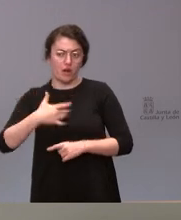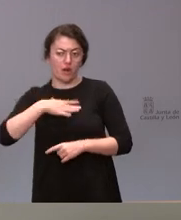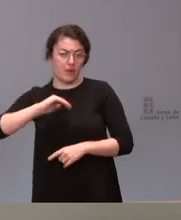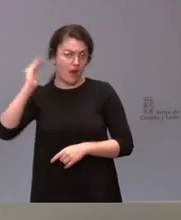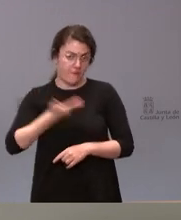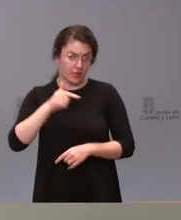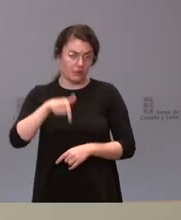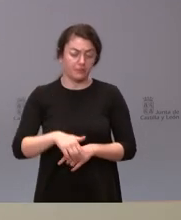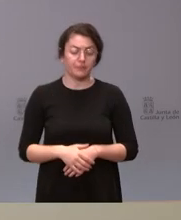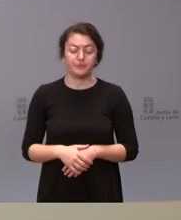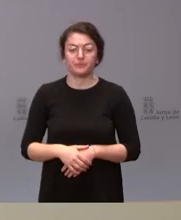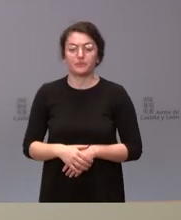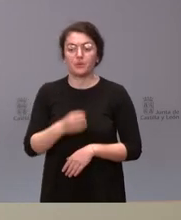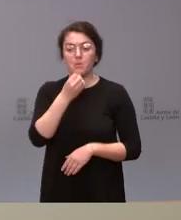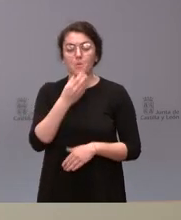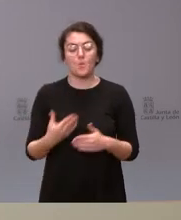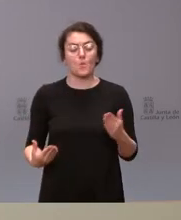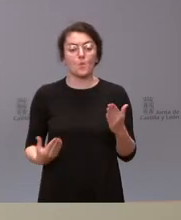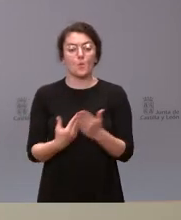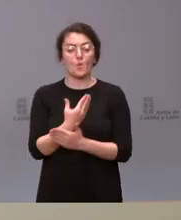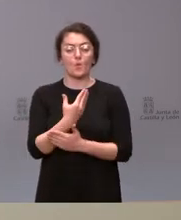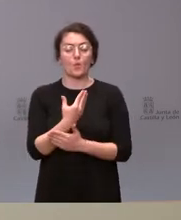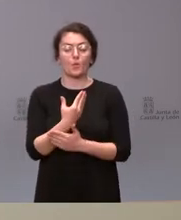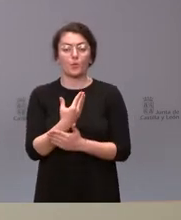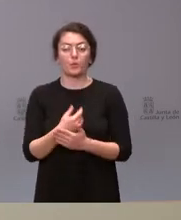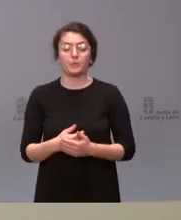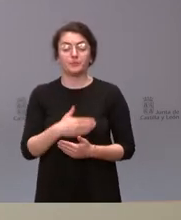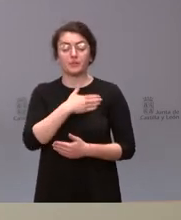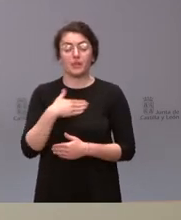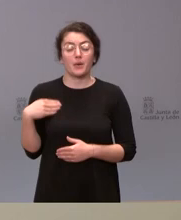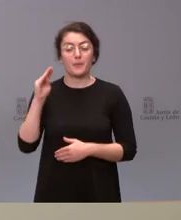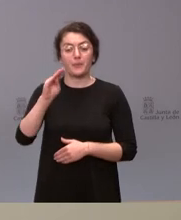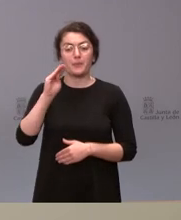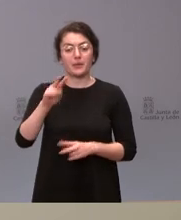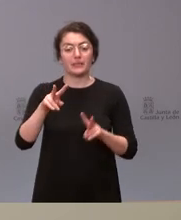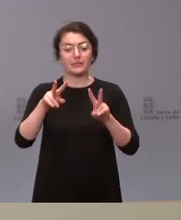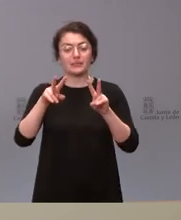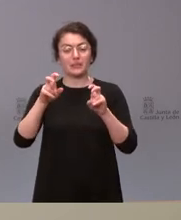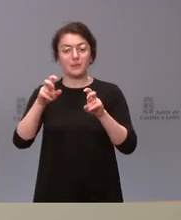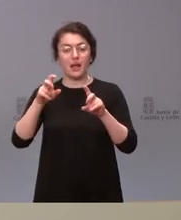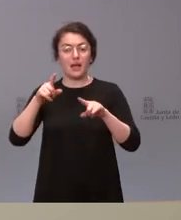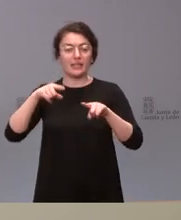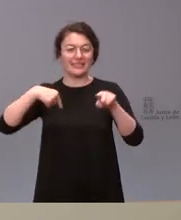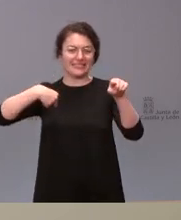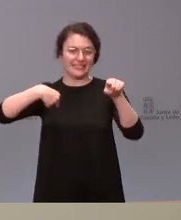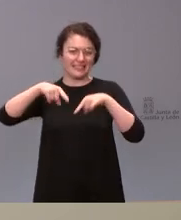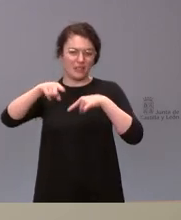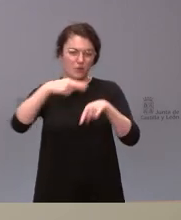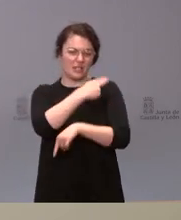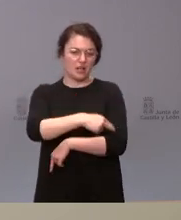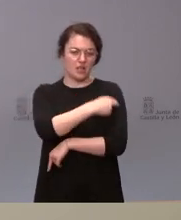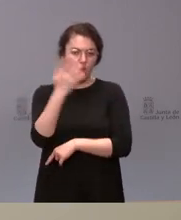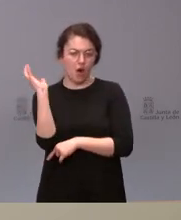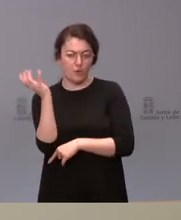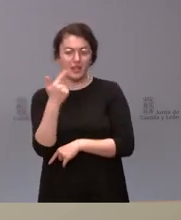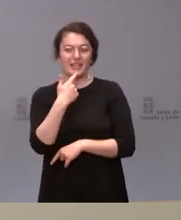usted preguntaba Sí, buenos días Sí, buenos días Consejero Quería preguntarle en relación al transporte sanitario se habló de que se iba a hacer una